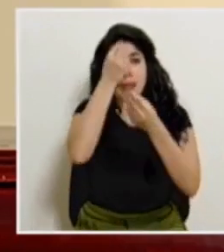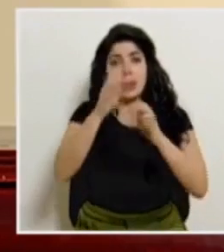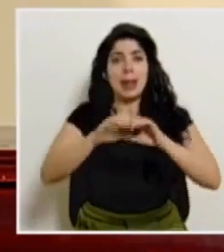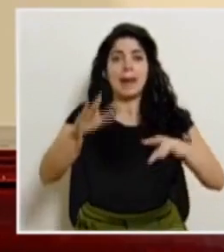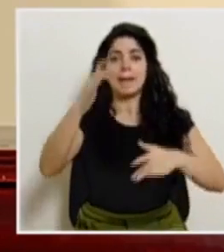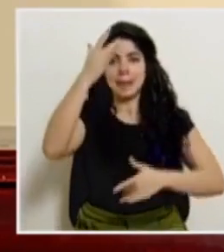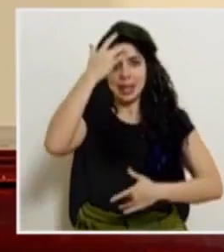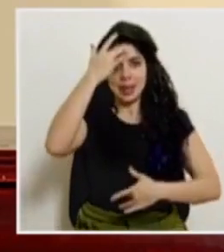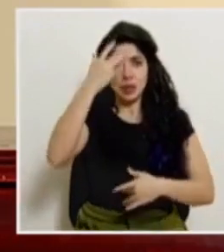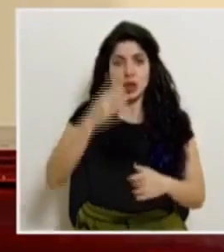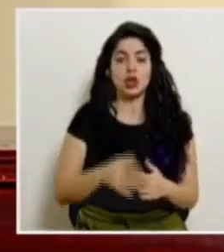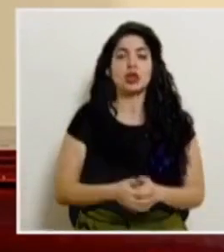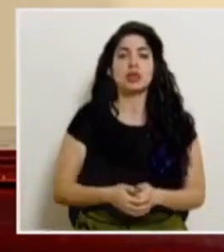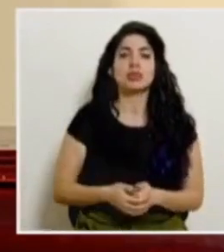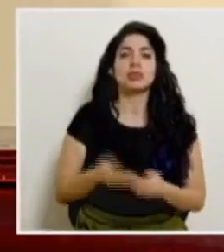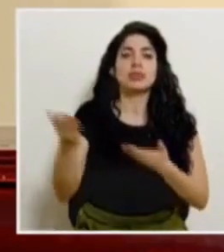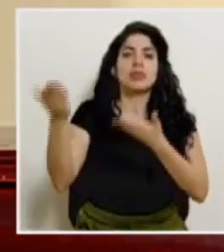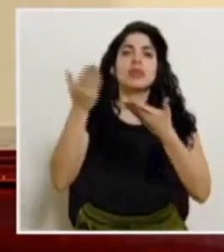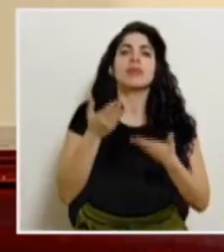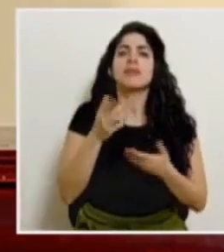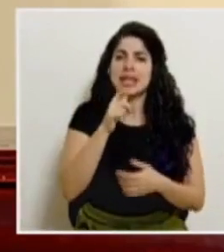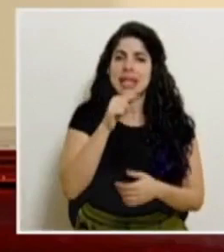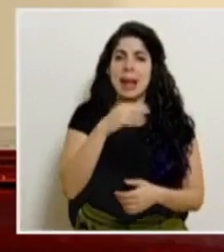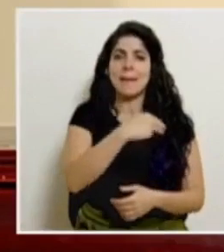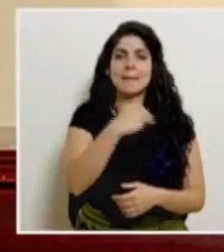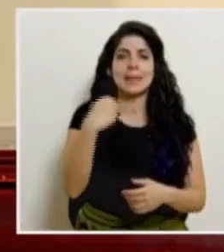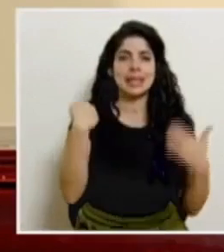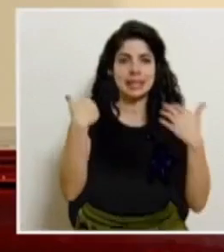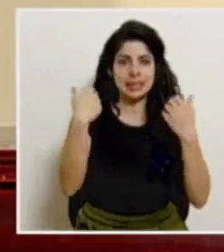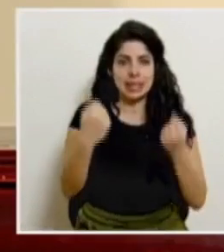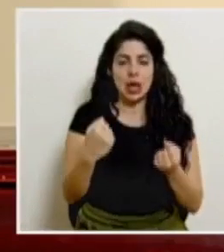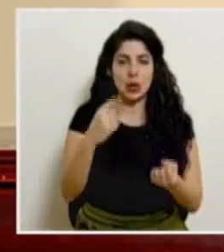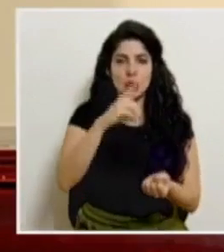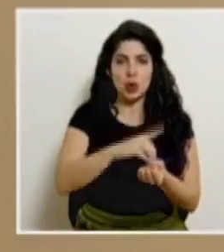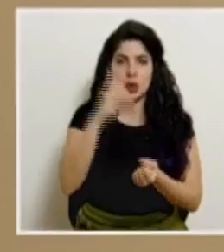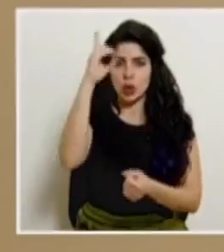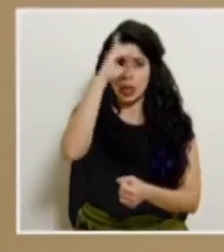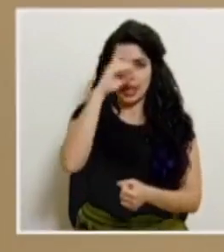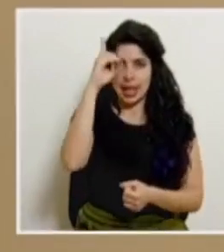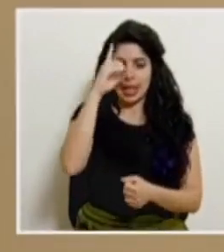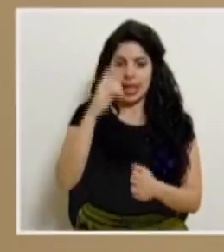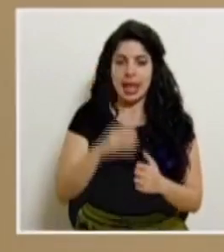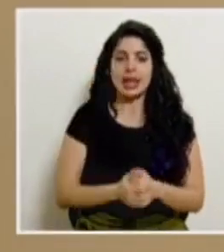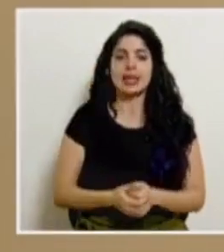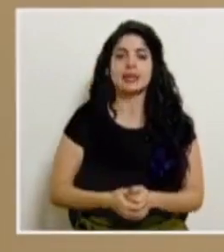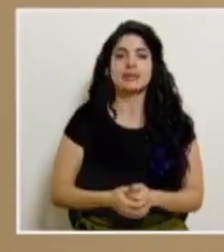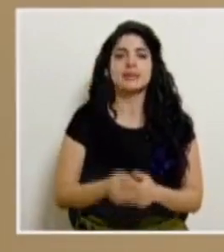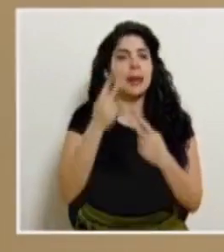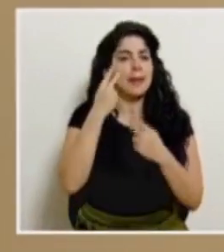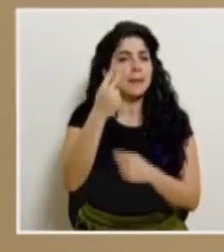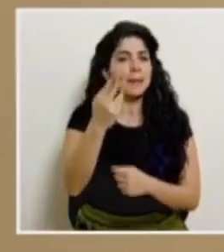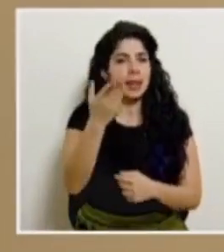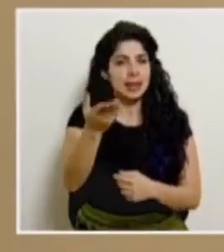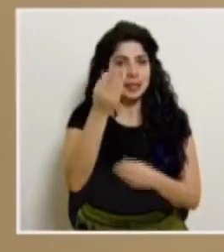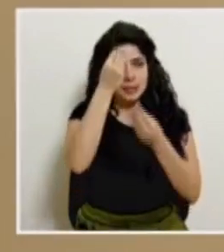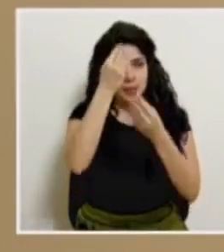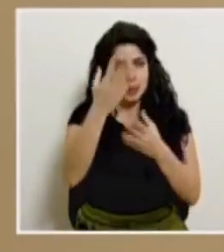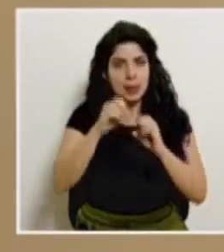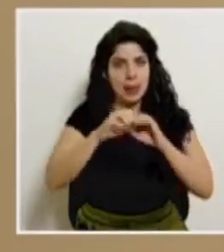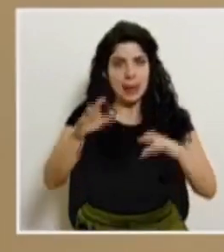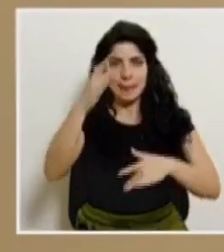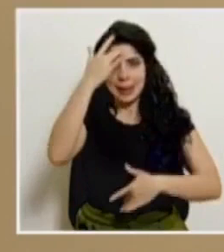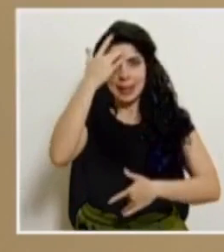epidemiológico el cual nos lo ofrece el ministro de salud el doctor Daniel Salas así que observemos el reporte